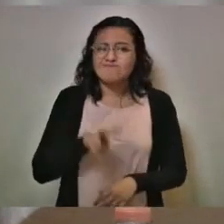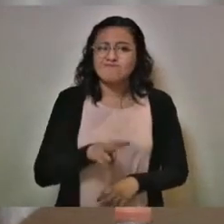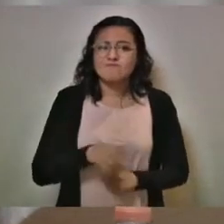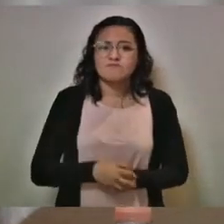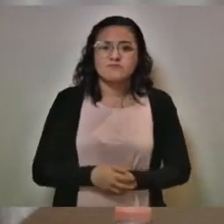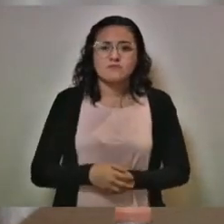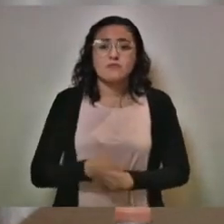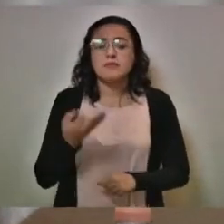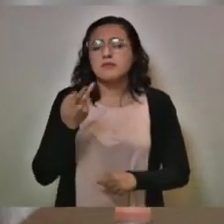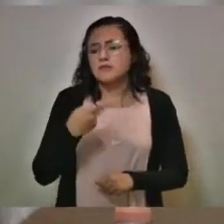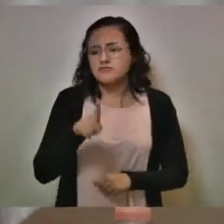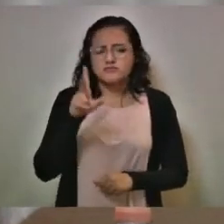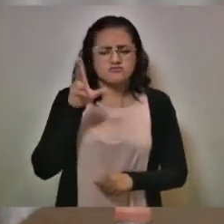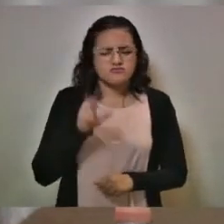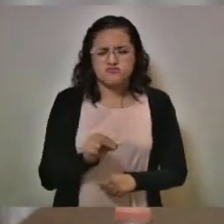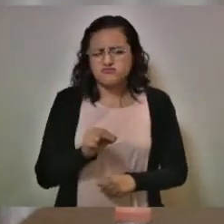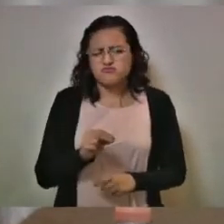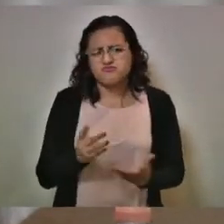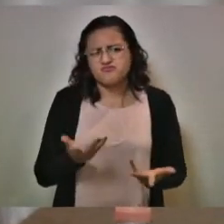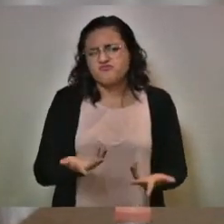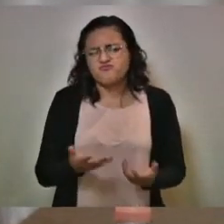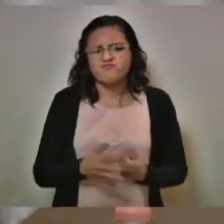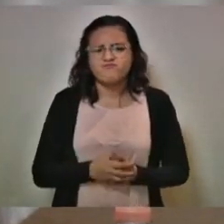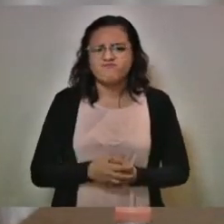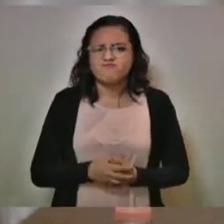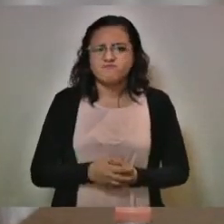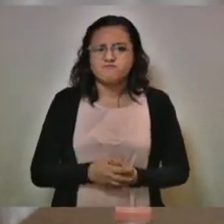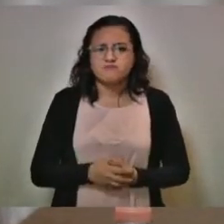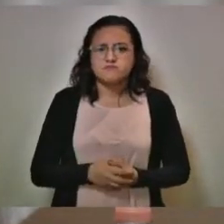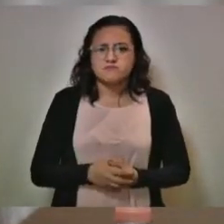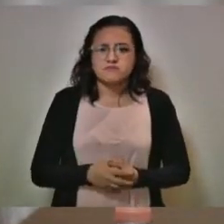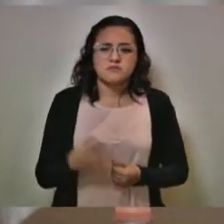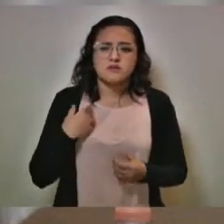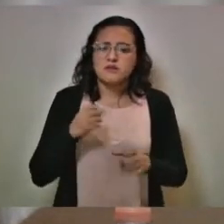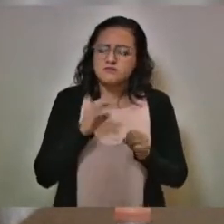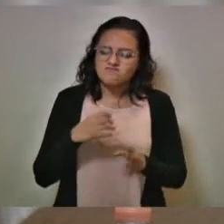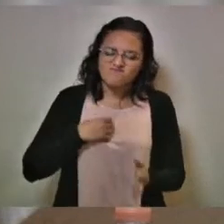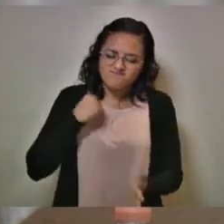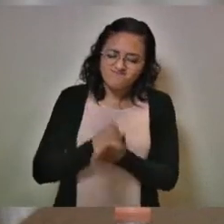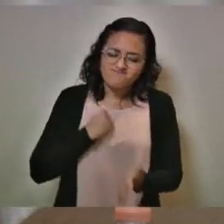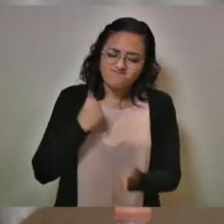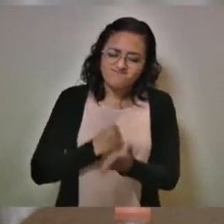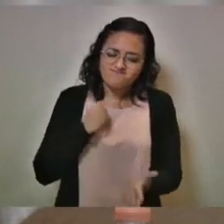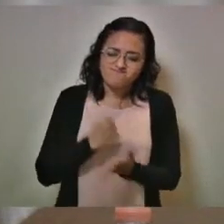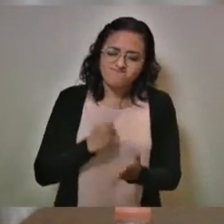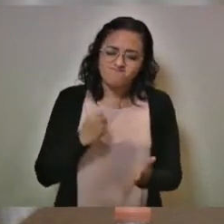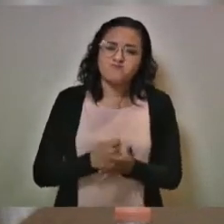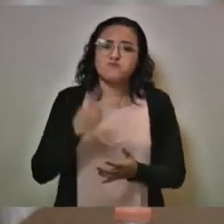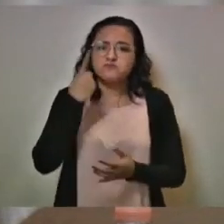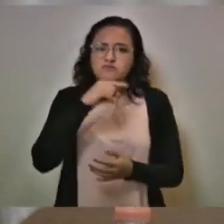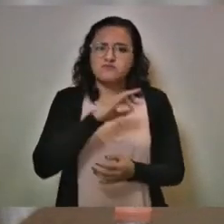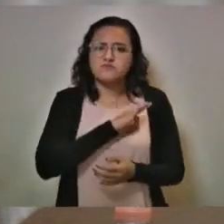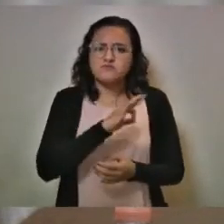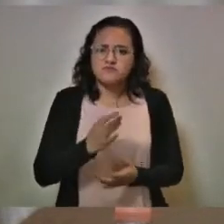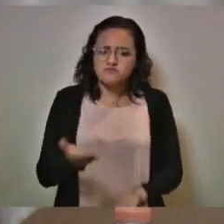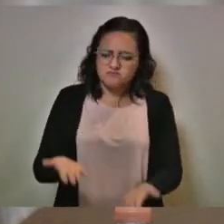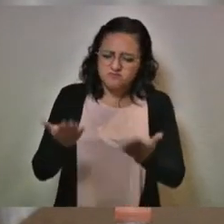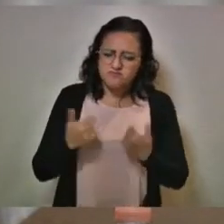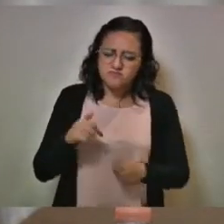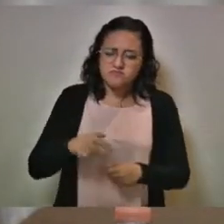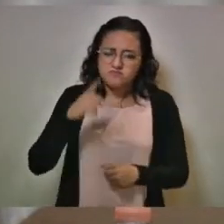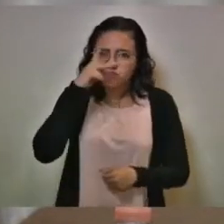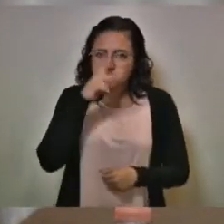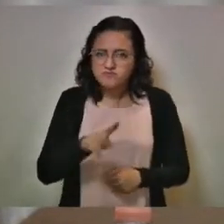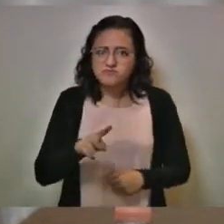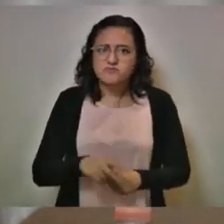pero no vamos a dejar de insistir para poder recibir en